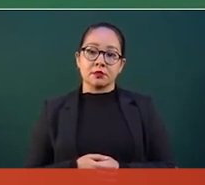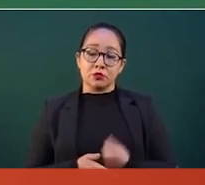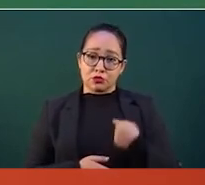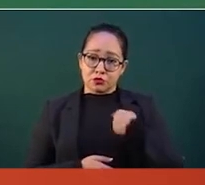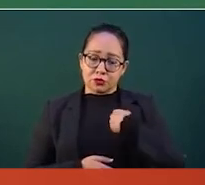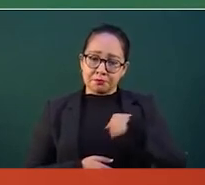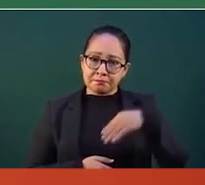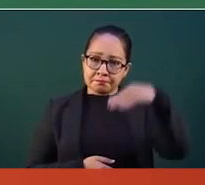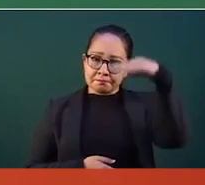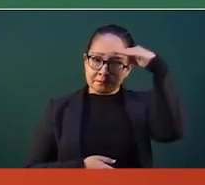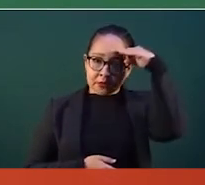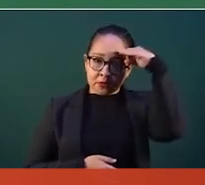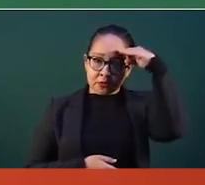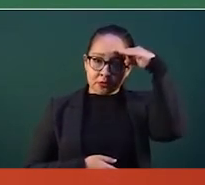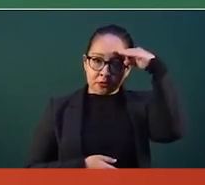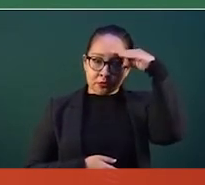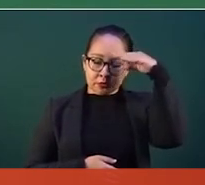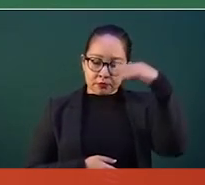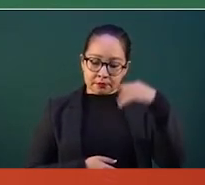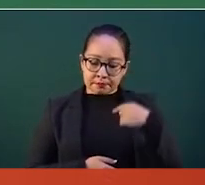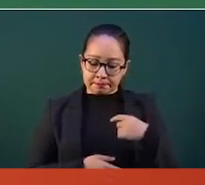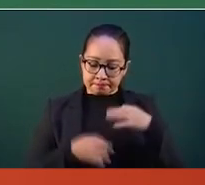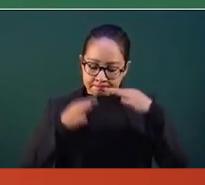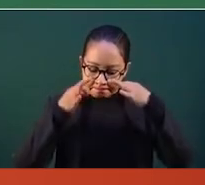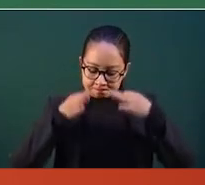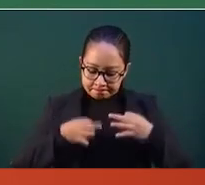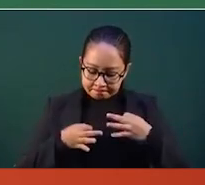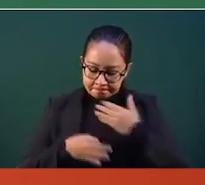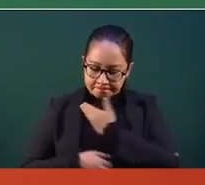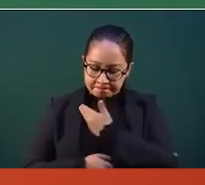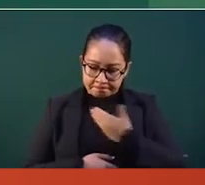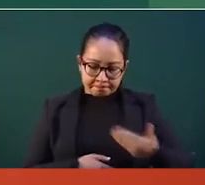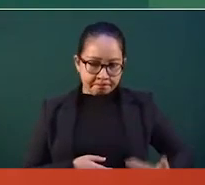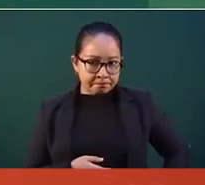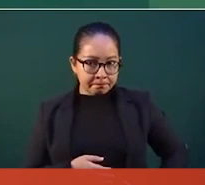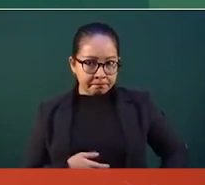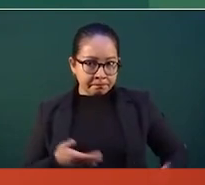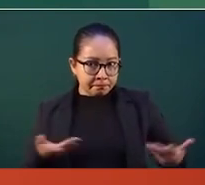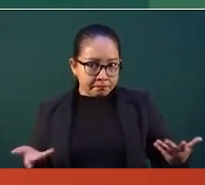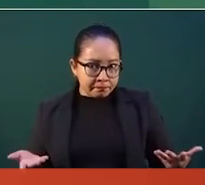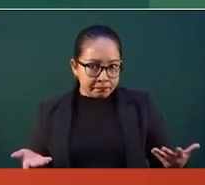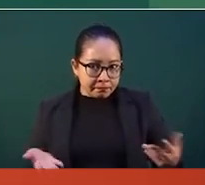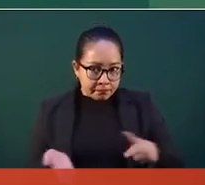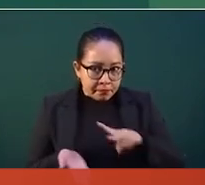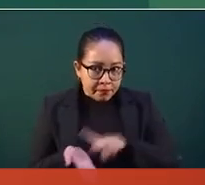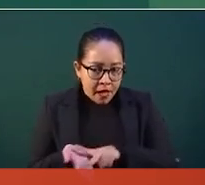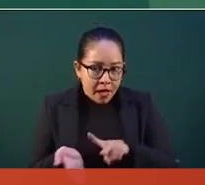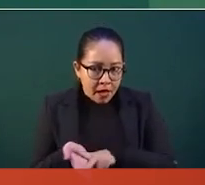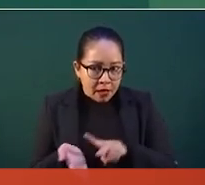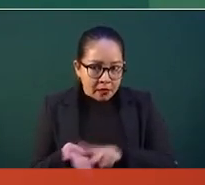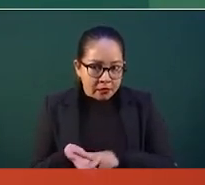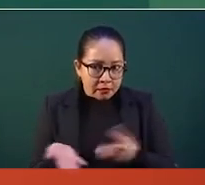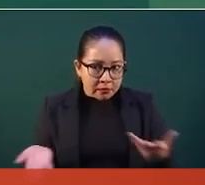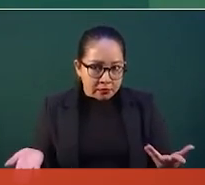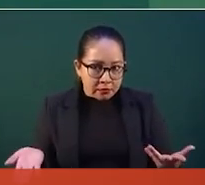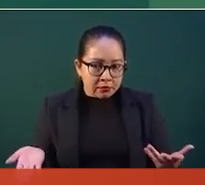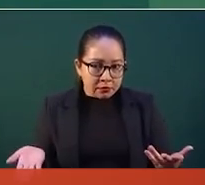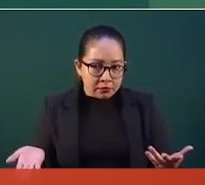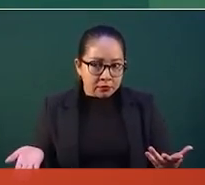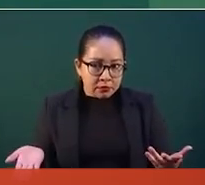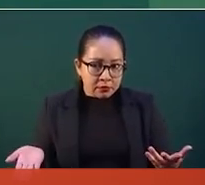debe tomar una decisión